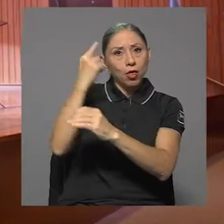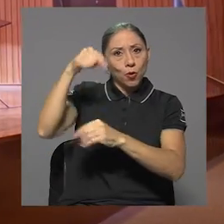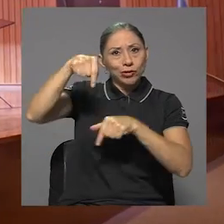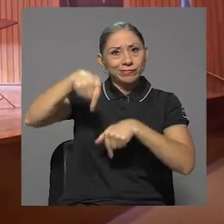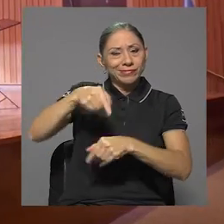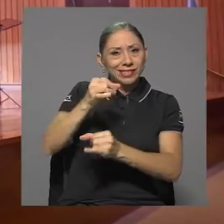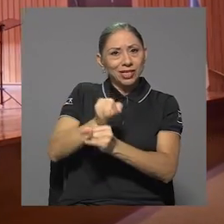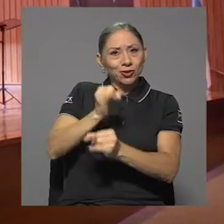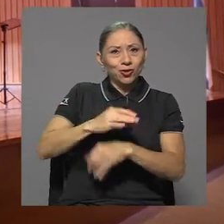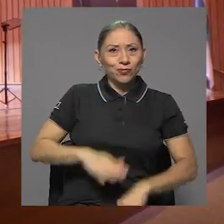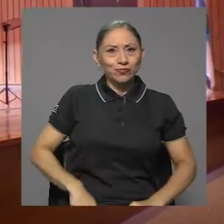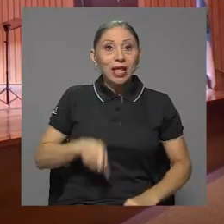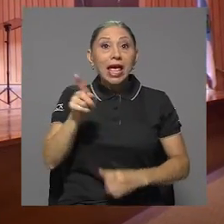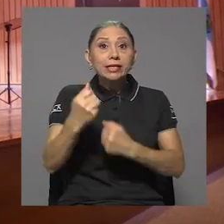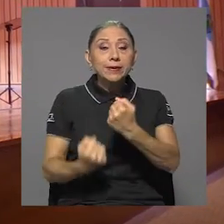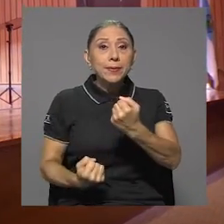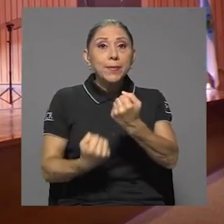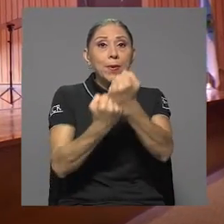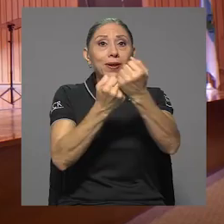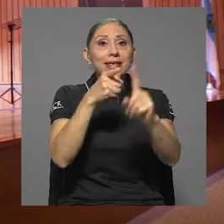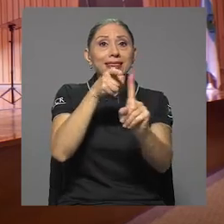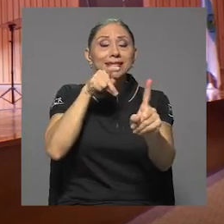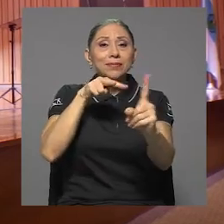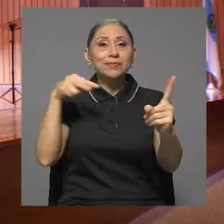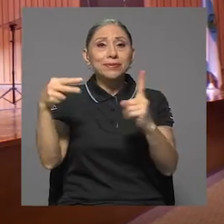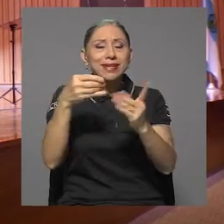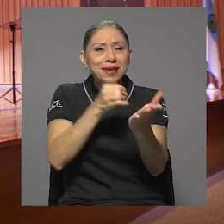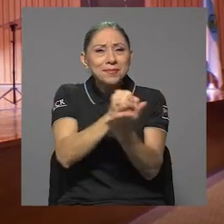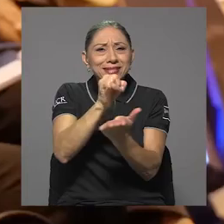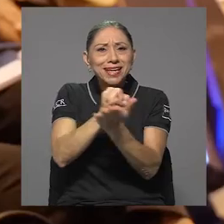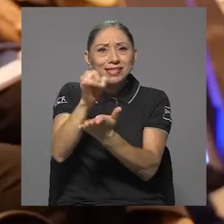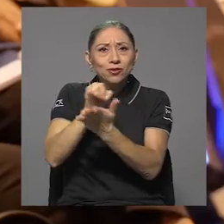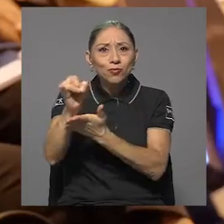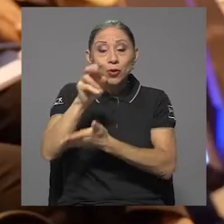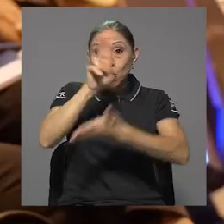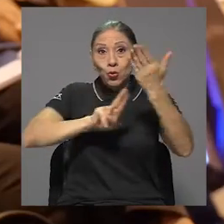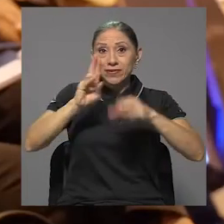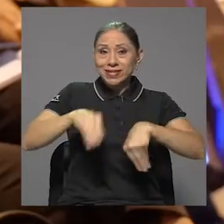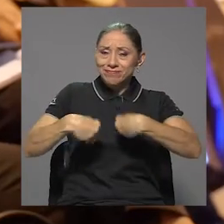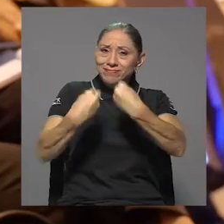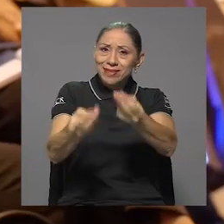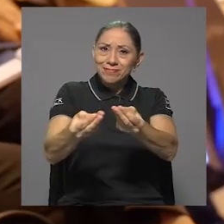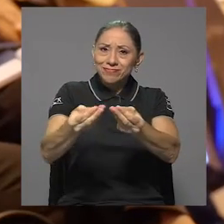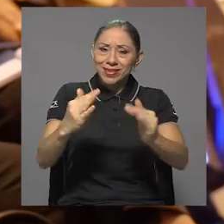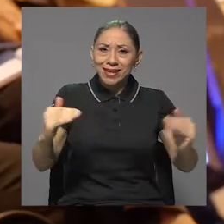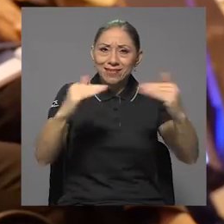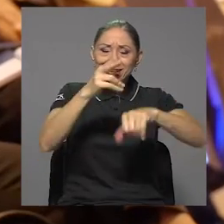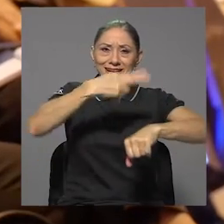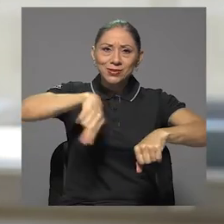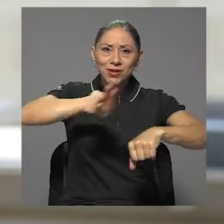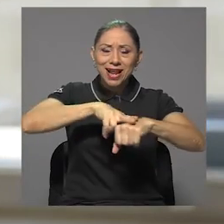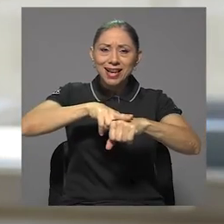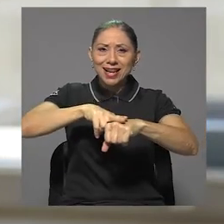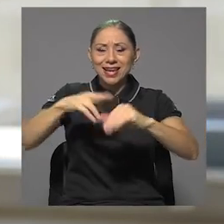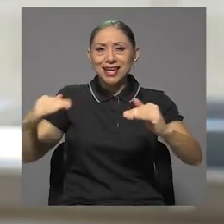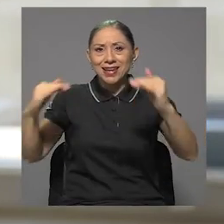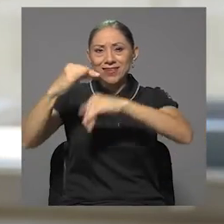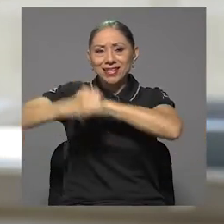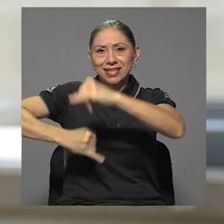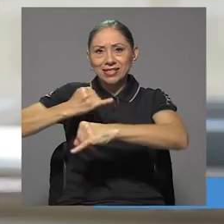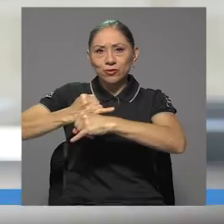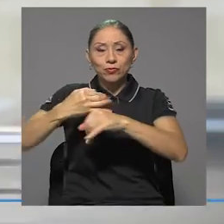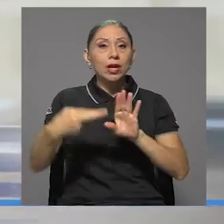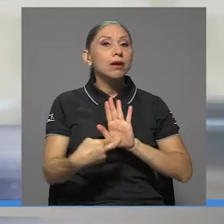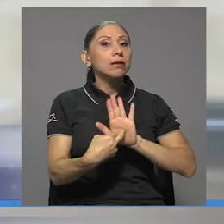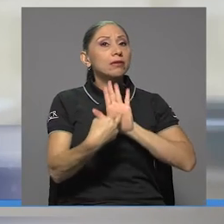Un aporte desde el campo de la investigación que genera la universidad a nivel nacional e internacional. Básicamente